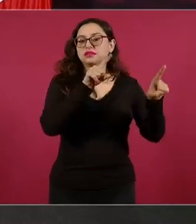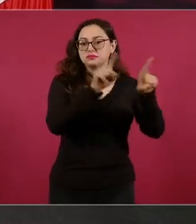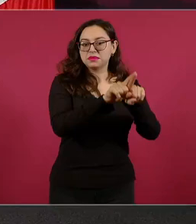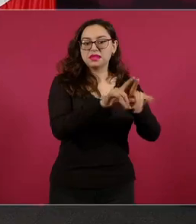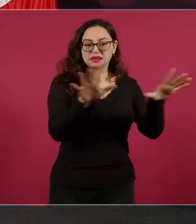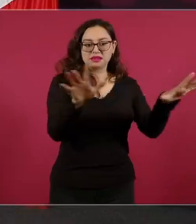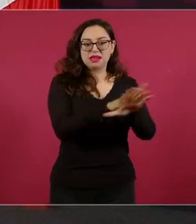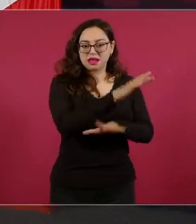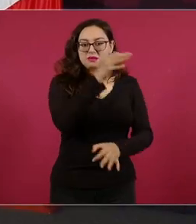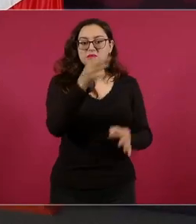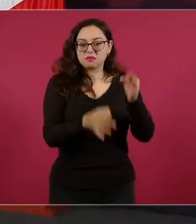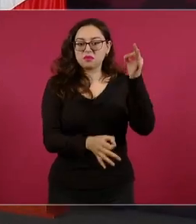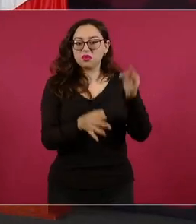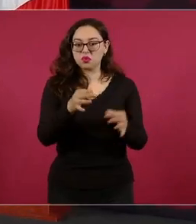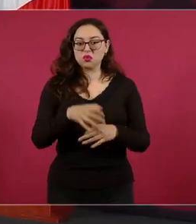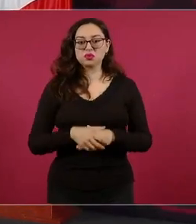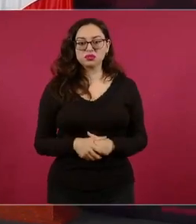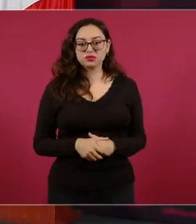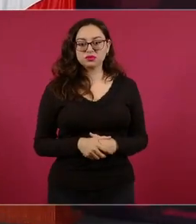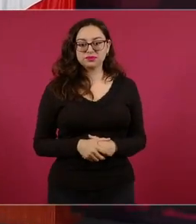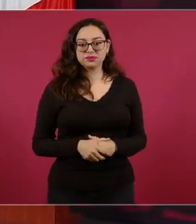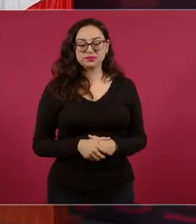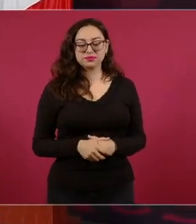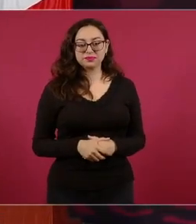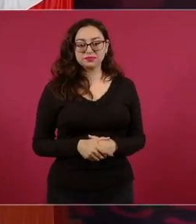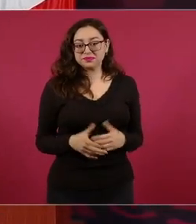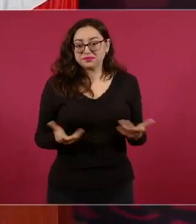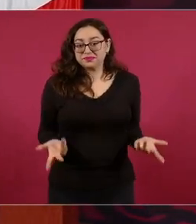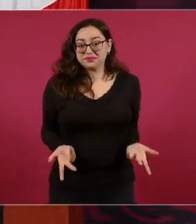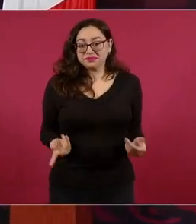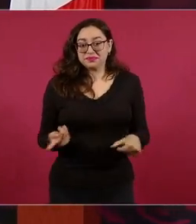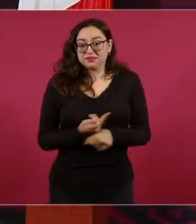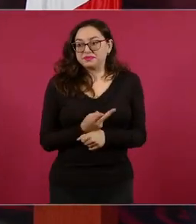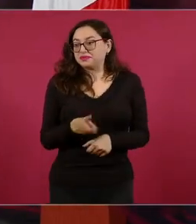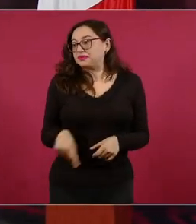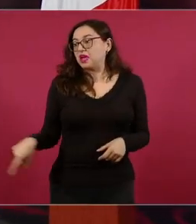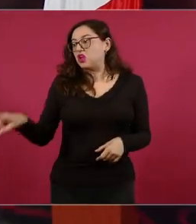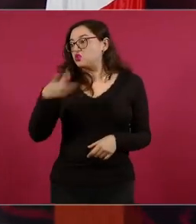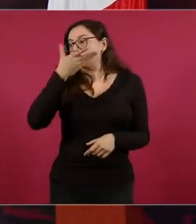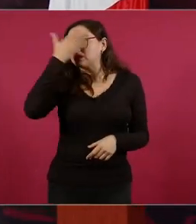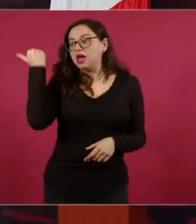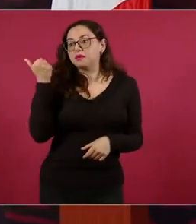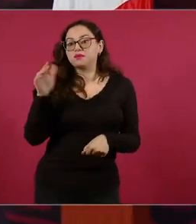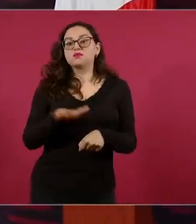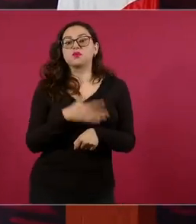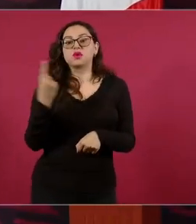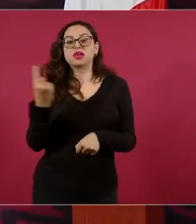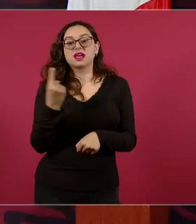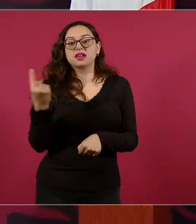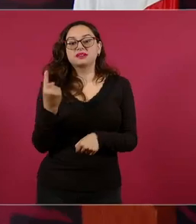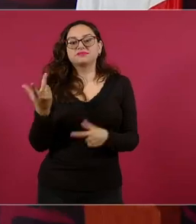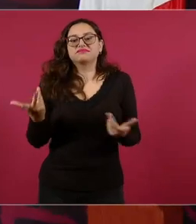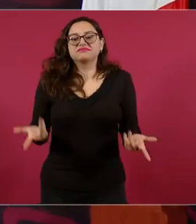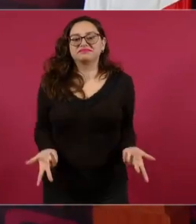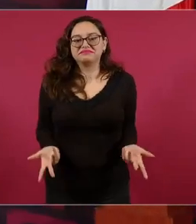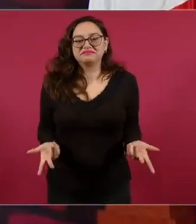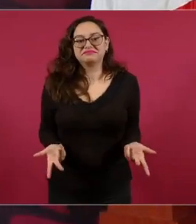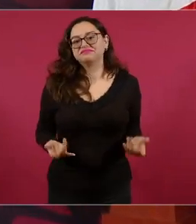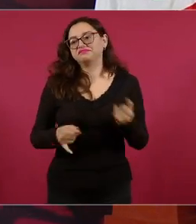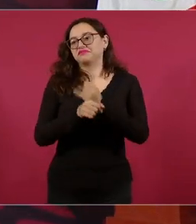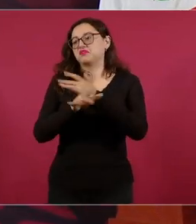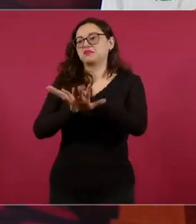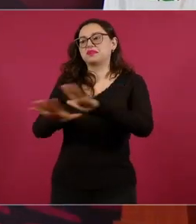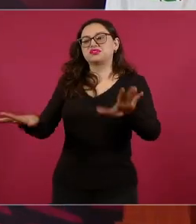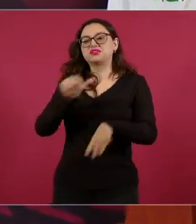y no porque no quisieran saberlo, sino porque no hay información, porque sigue el control